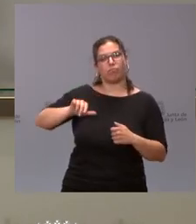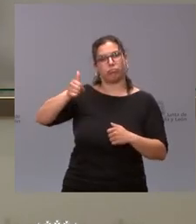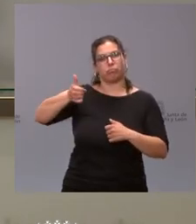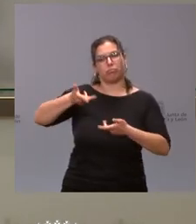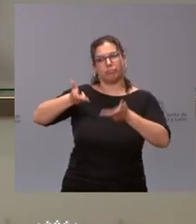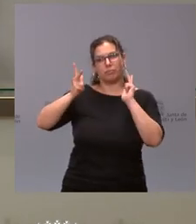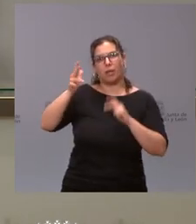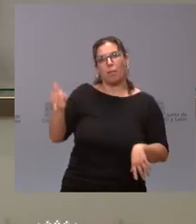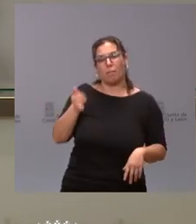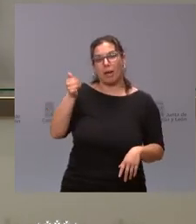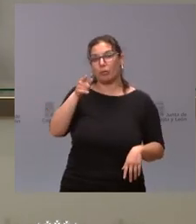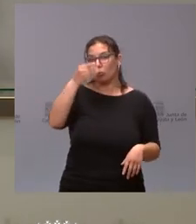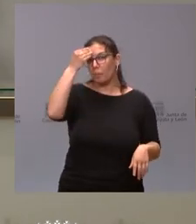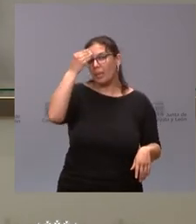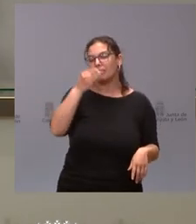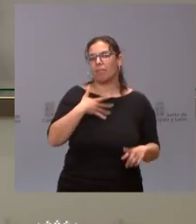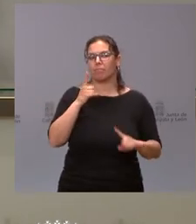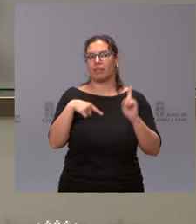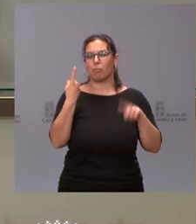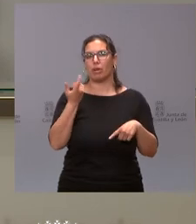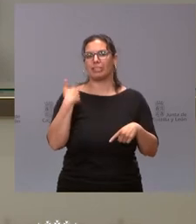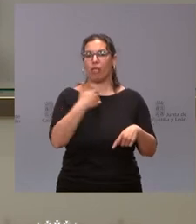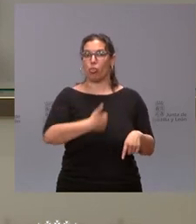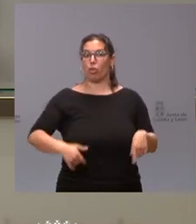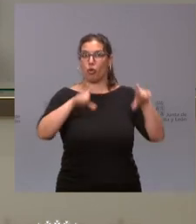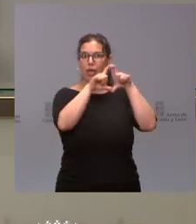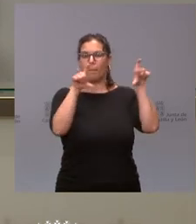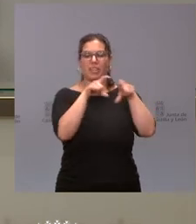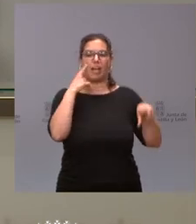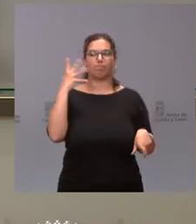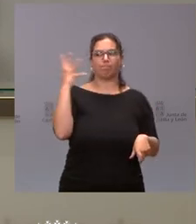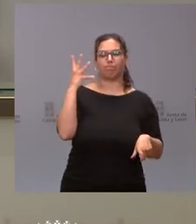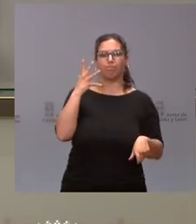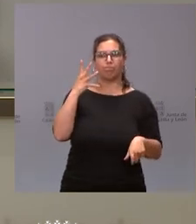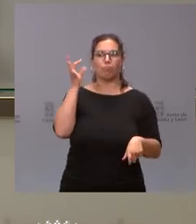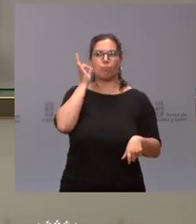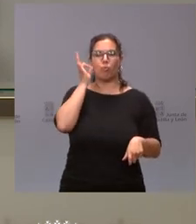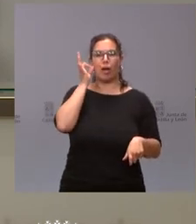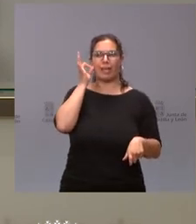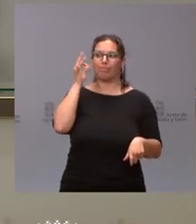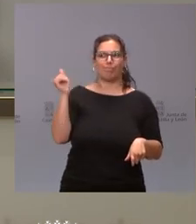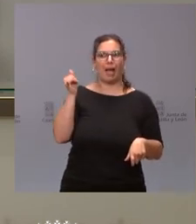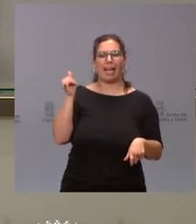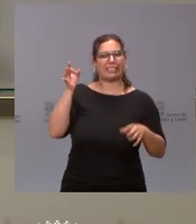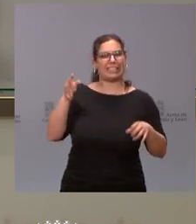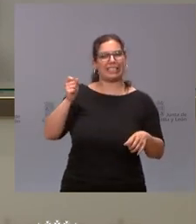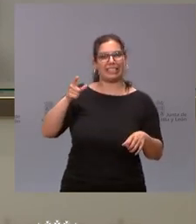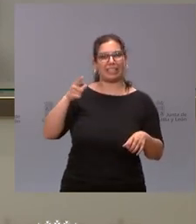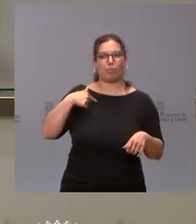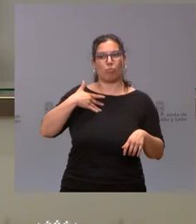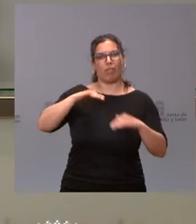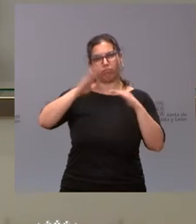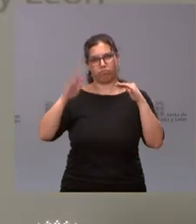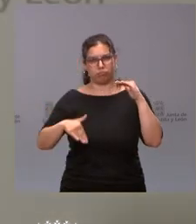empresarios se planteen contratar a las mujeres por esas posibles bajas y que redunde no precisamente en la igualdad